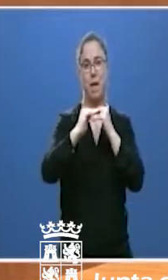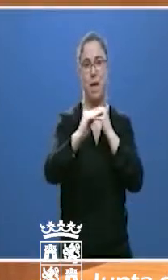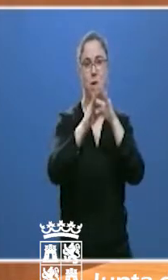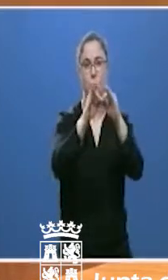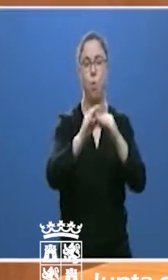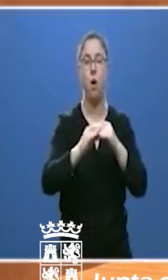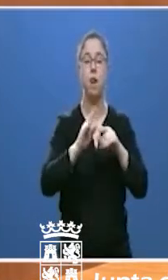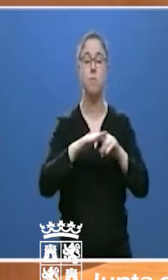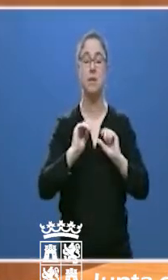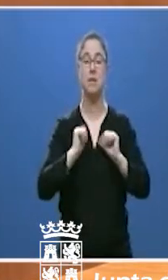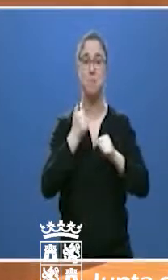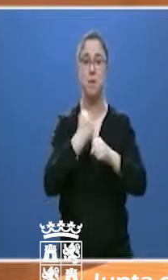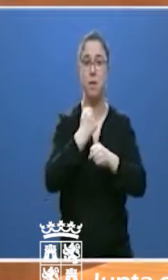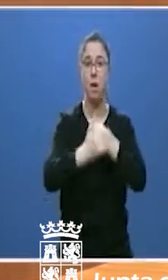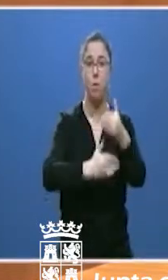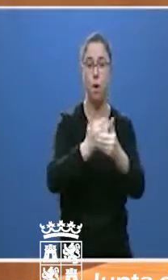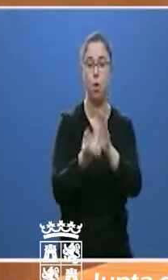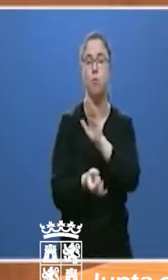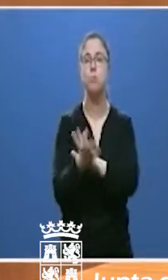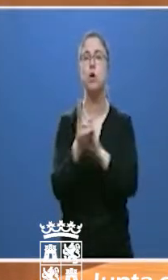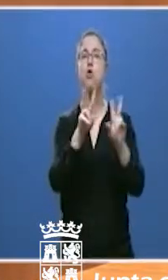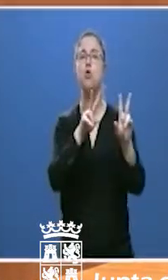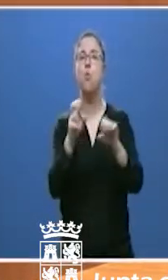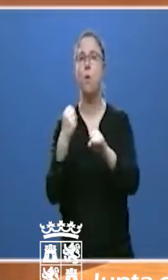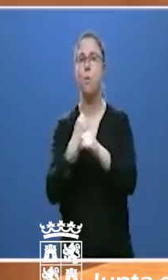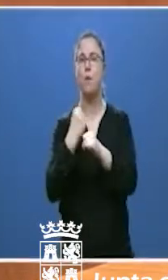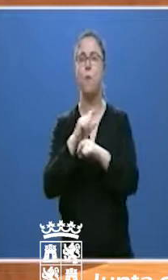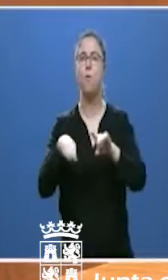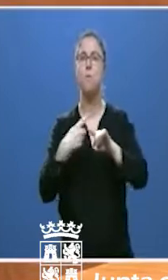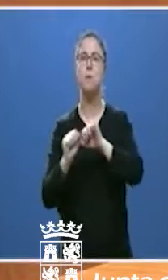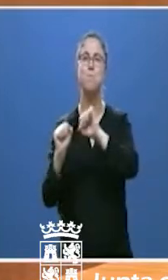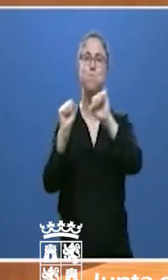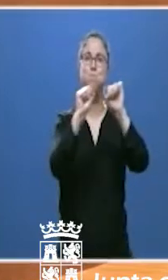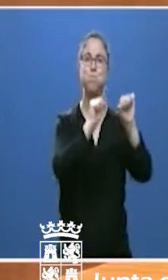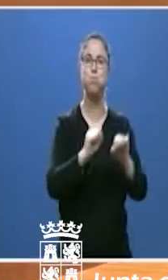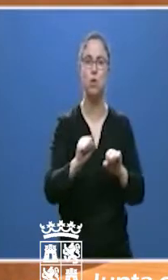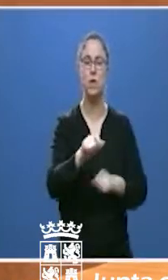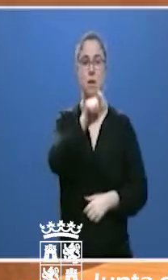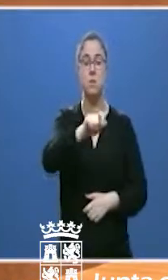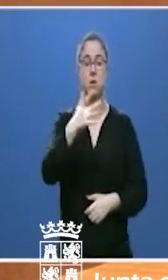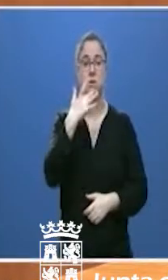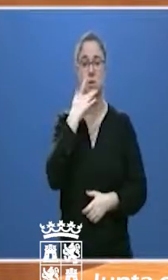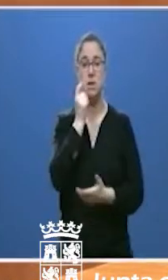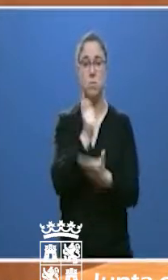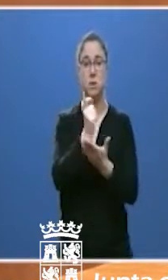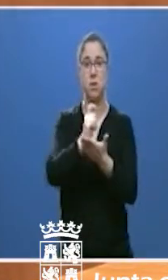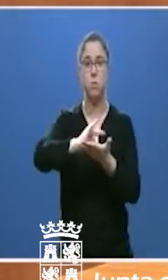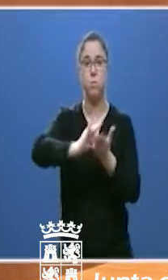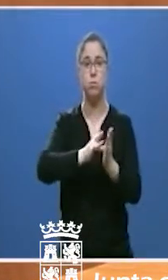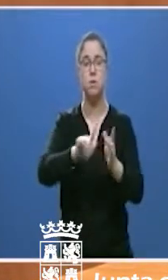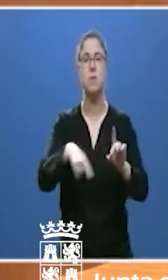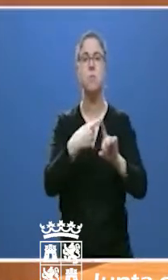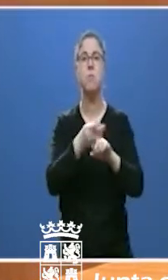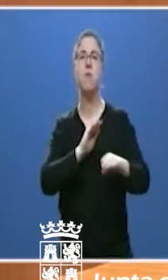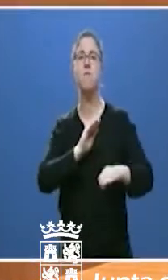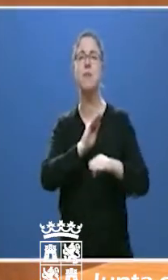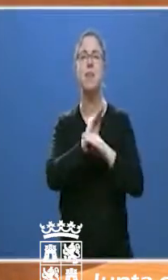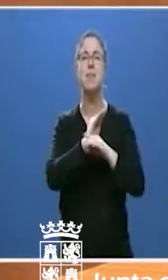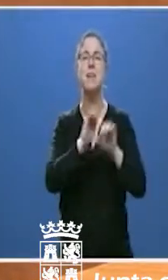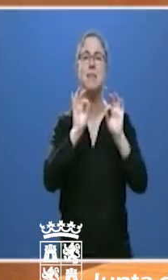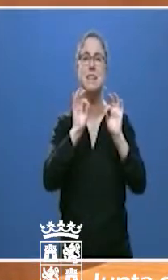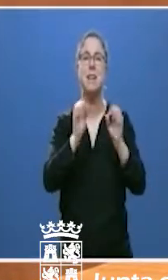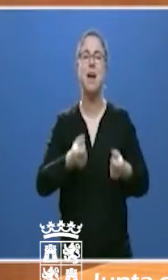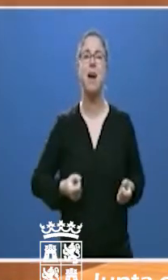inicien otra nueva actividad. Para proteger a quienes se quedan sin prestaciones. Y para financiar los gastos